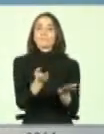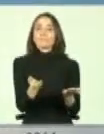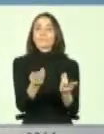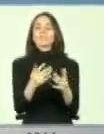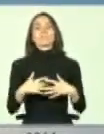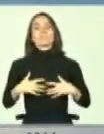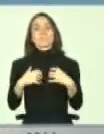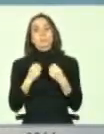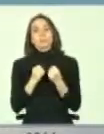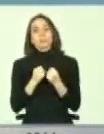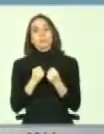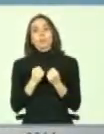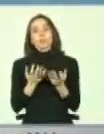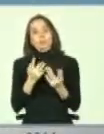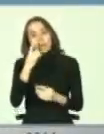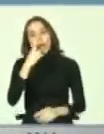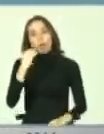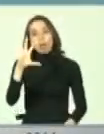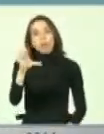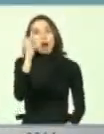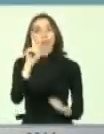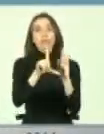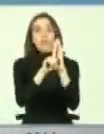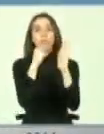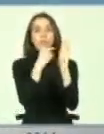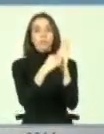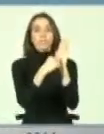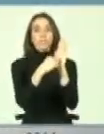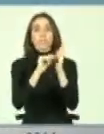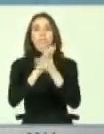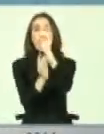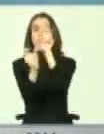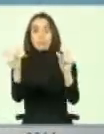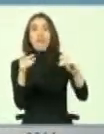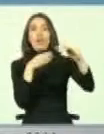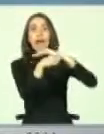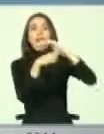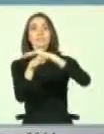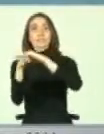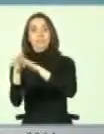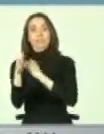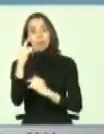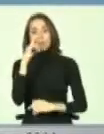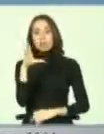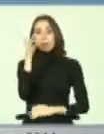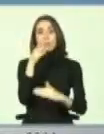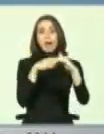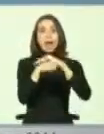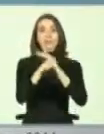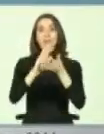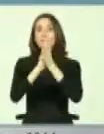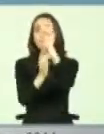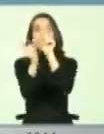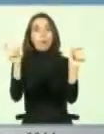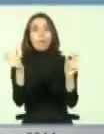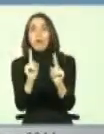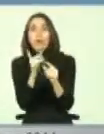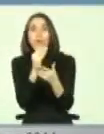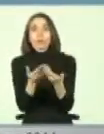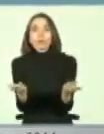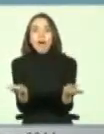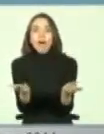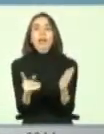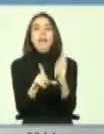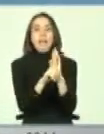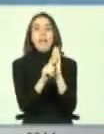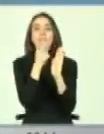impotencia a muy grande que uno se da cuenta que la ley dice acceso universal y uno se da cuenta que el acceso universal no existe. Que la ley que dijimos